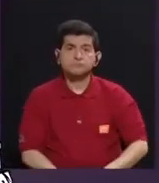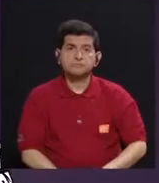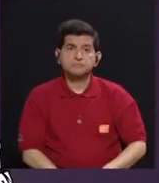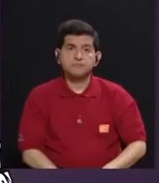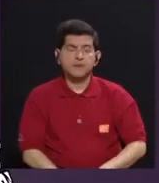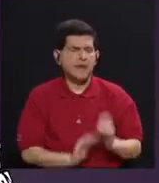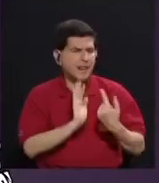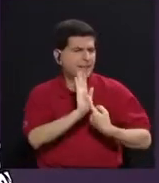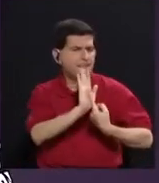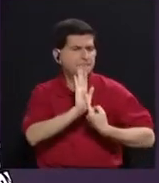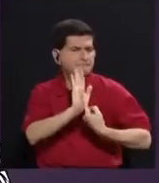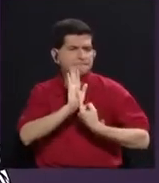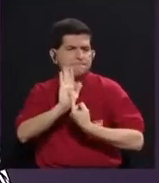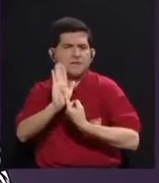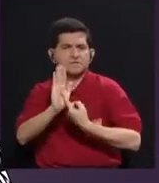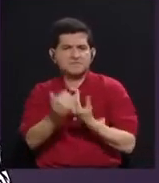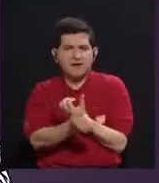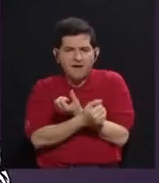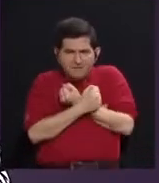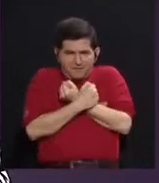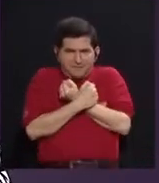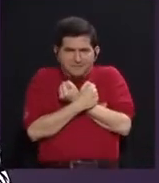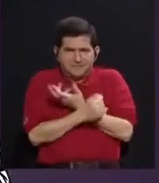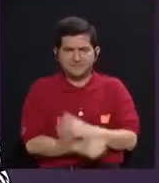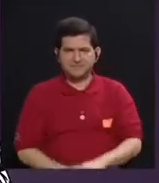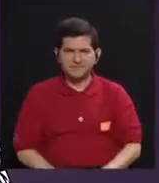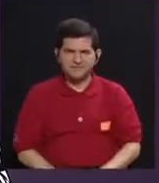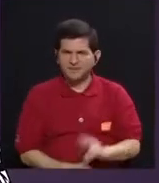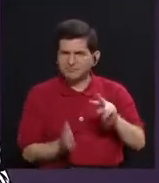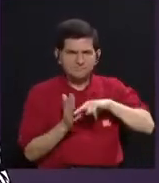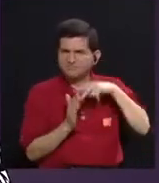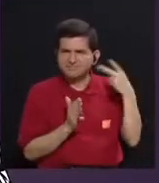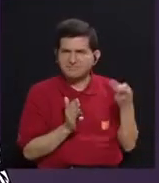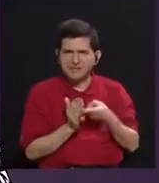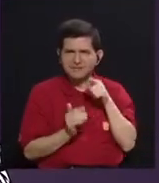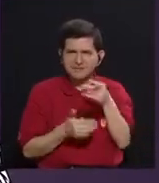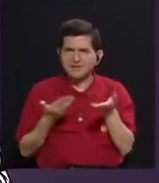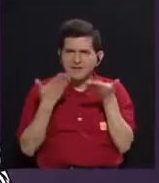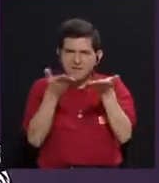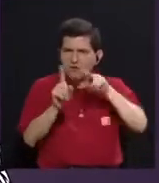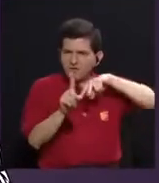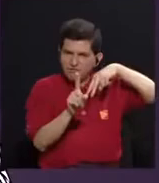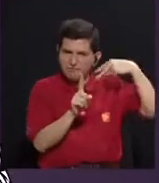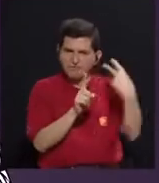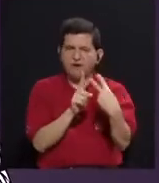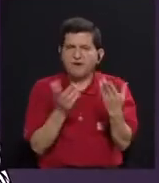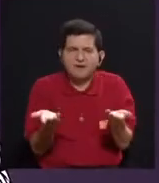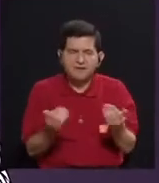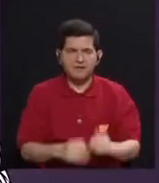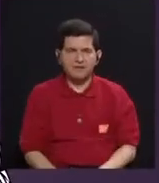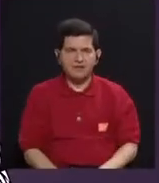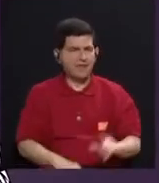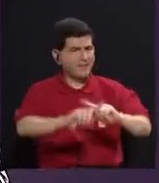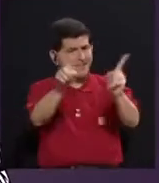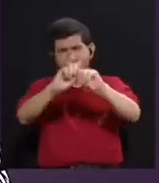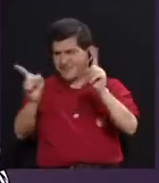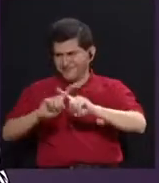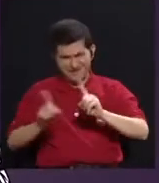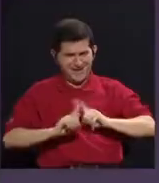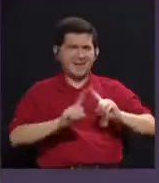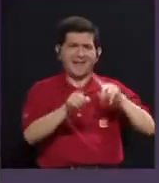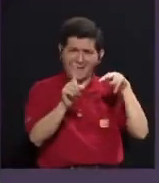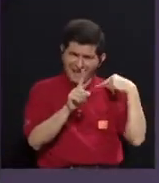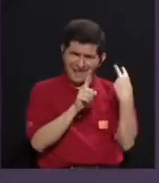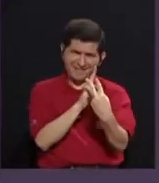lo performativo, afectivo también, ¿qué significado le das? ¿Qué enfoque le das? Tiene muchos enfoques también.